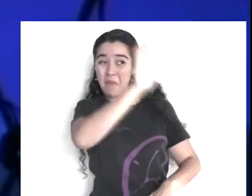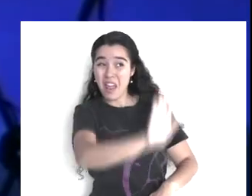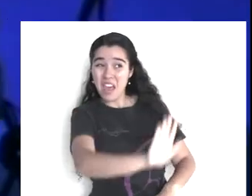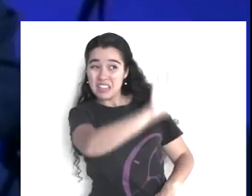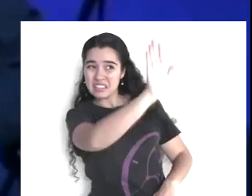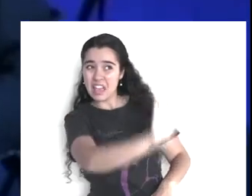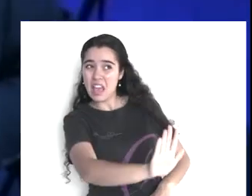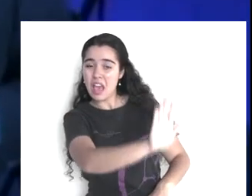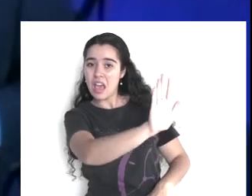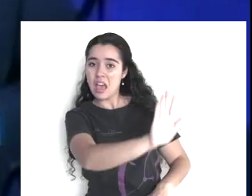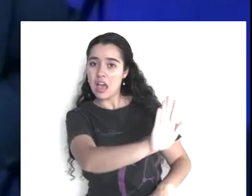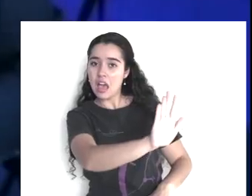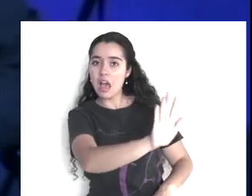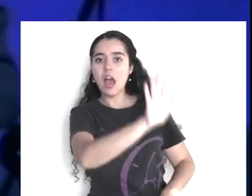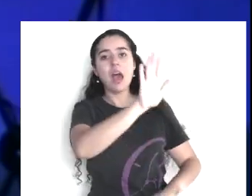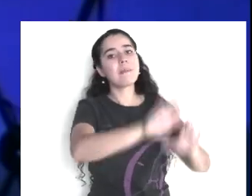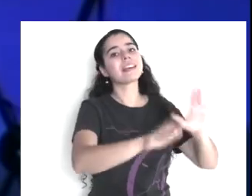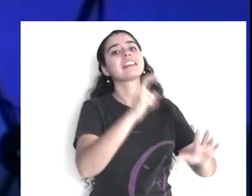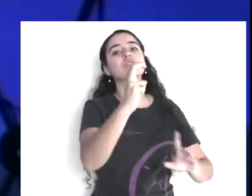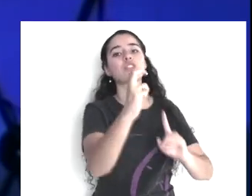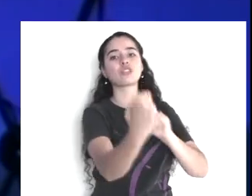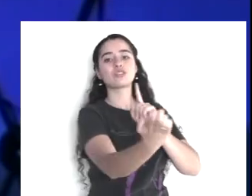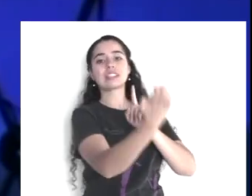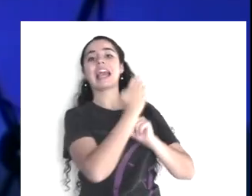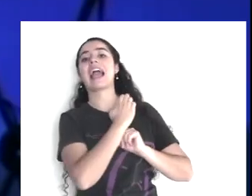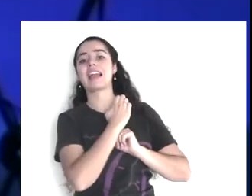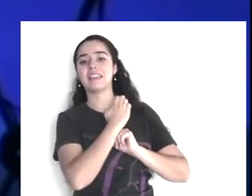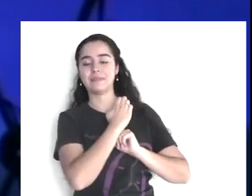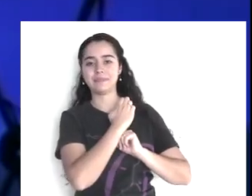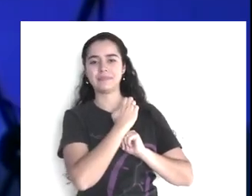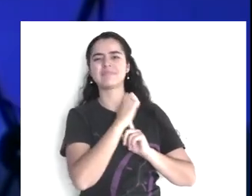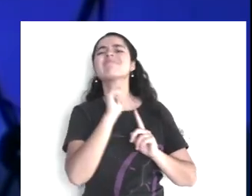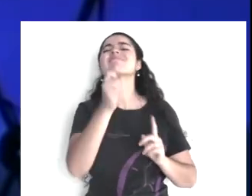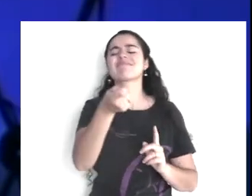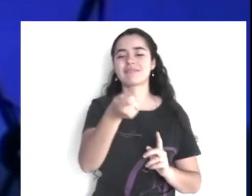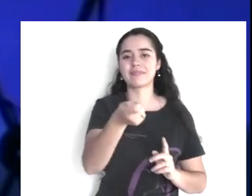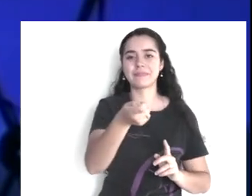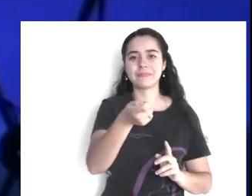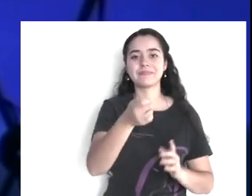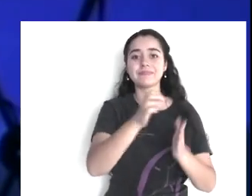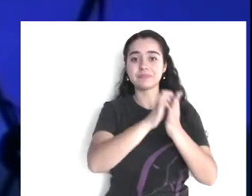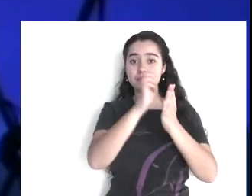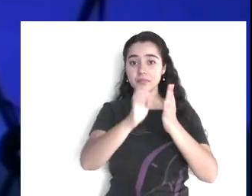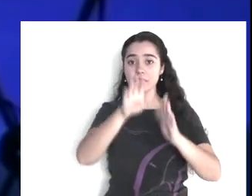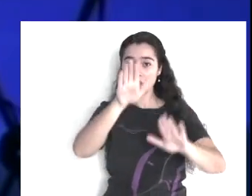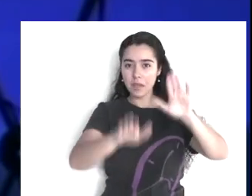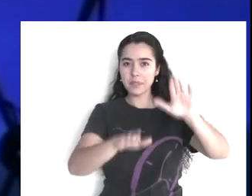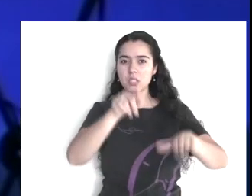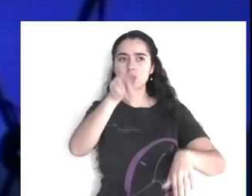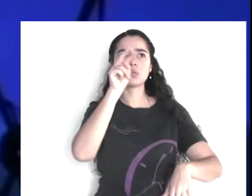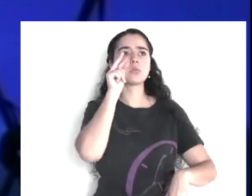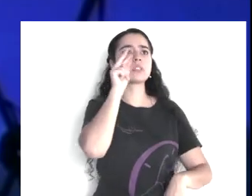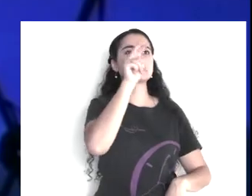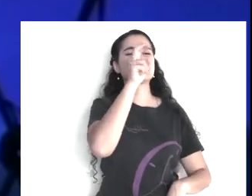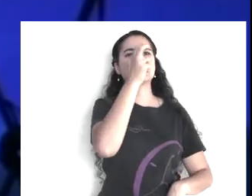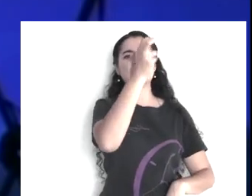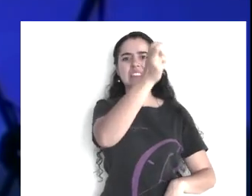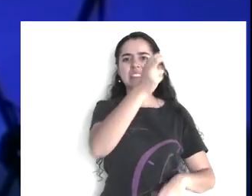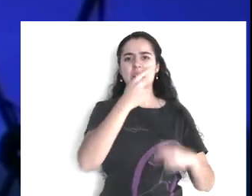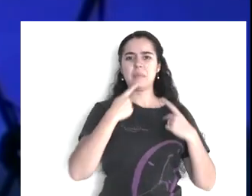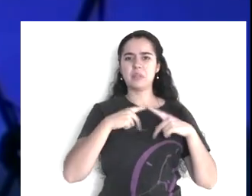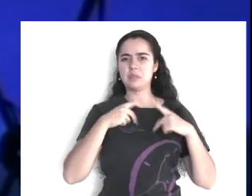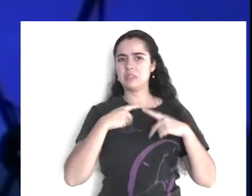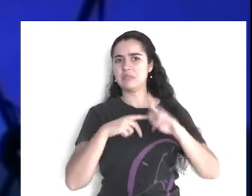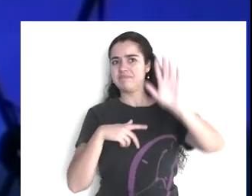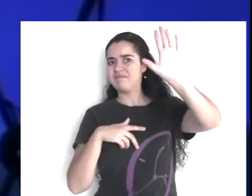que significa este refrán, significa, que muchas veces, el exterior de las personas, o los